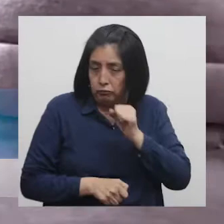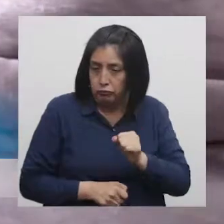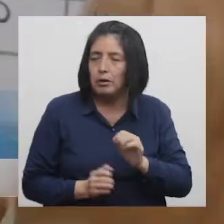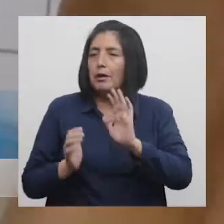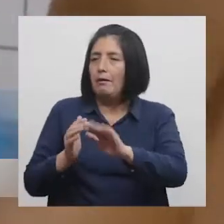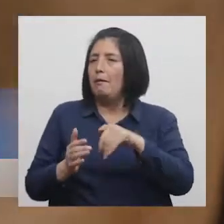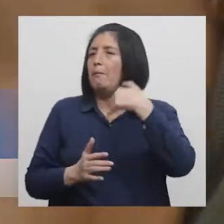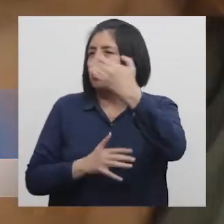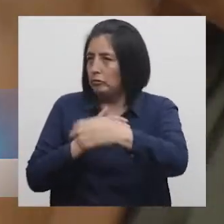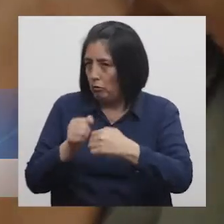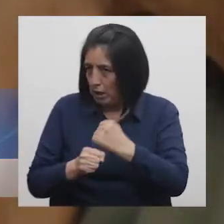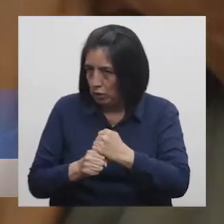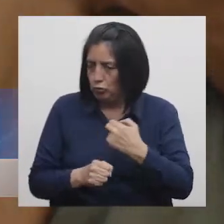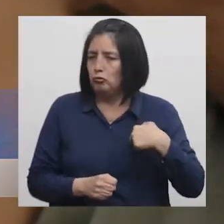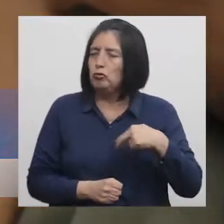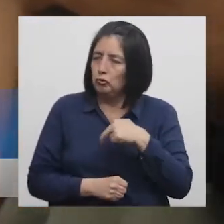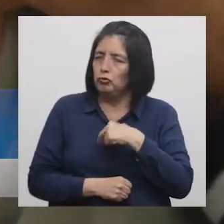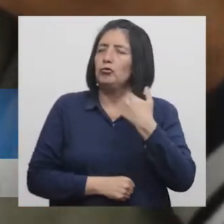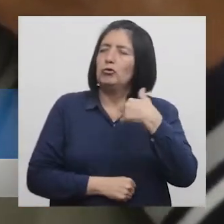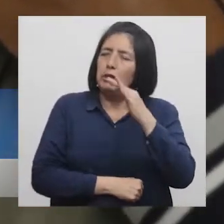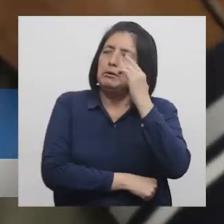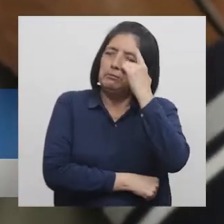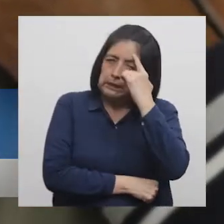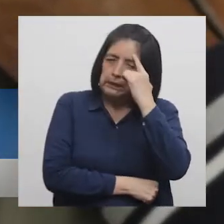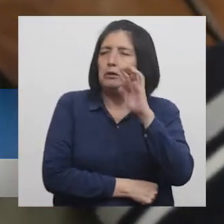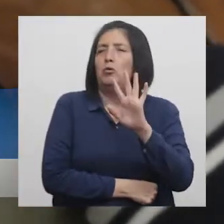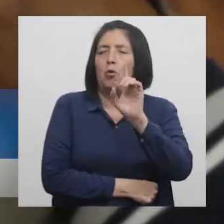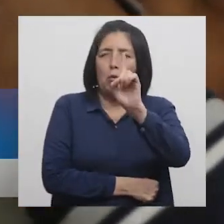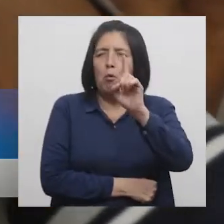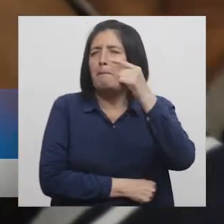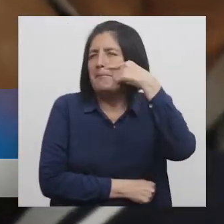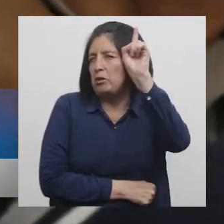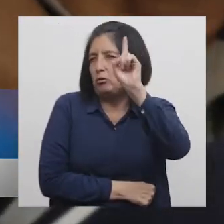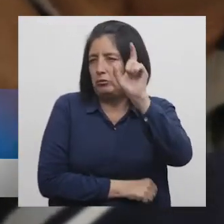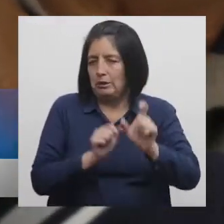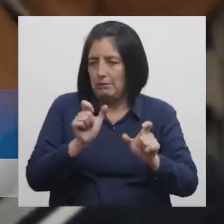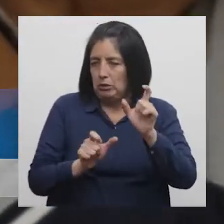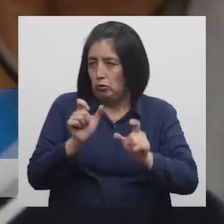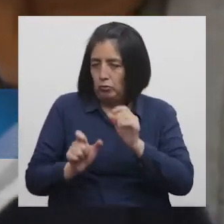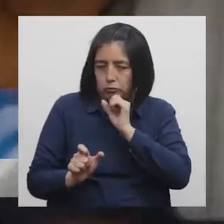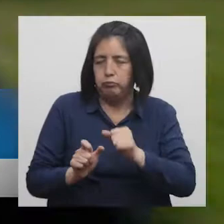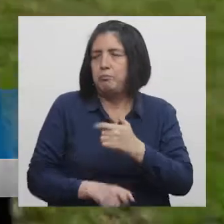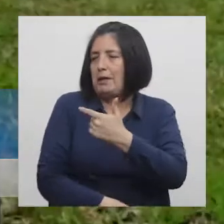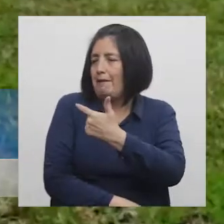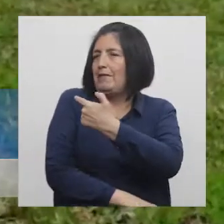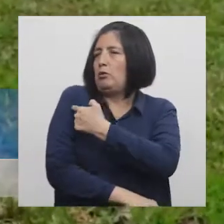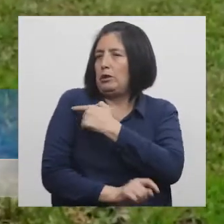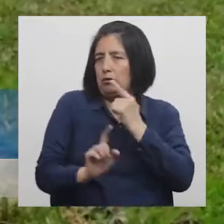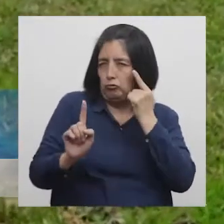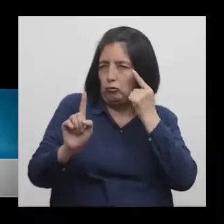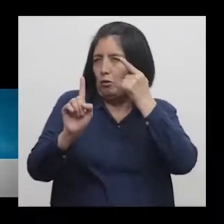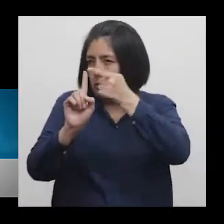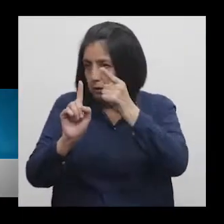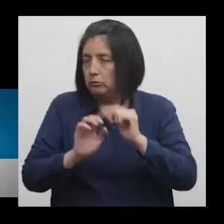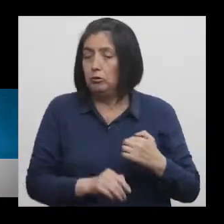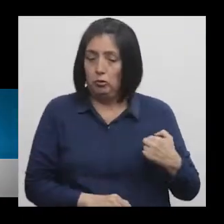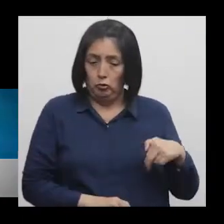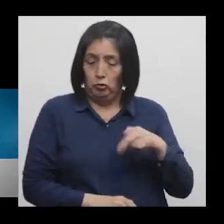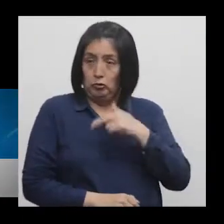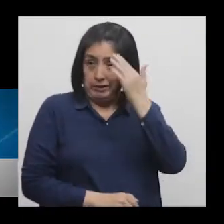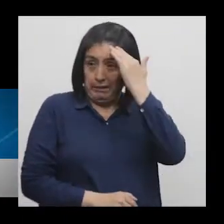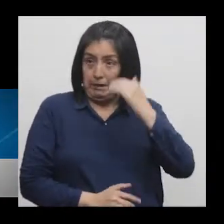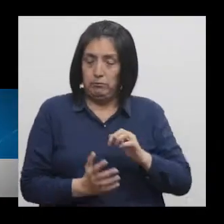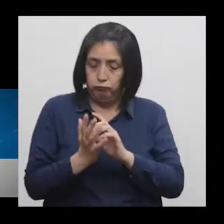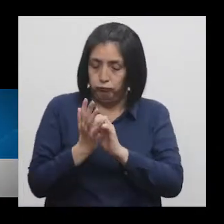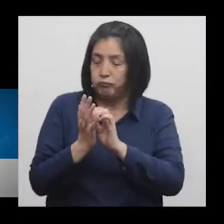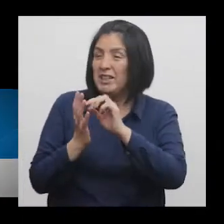año, tenemos contemplado aproximadamente un millón de adultos mayores para vacunar, como una meta. Como sabemos, el neumococo